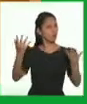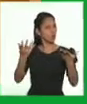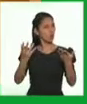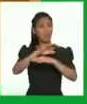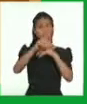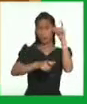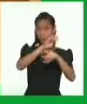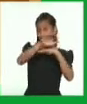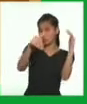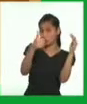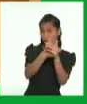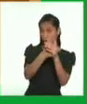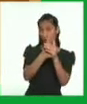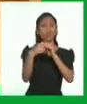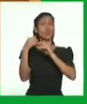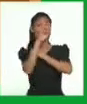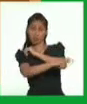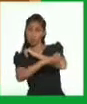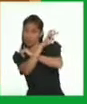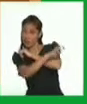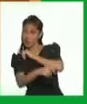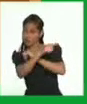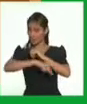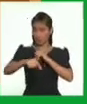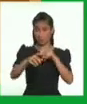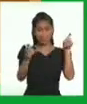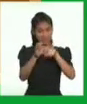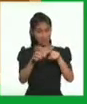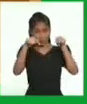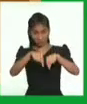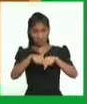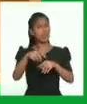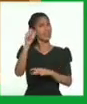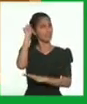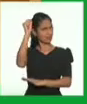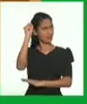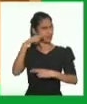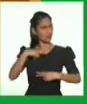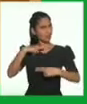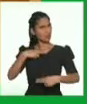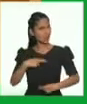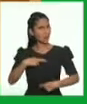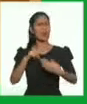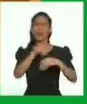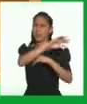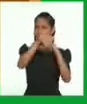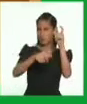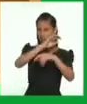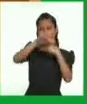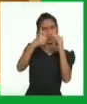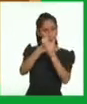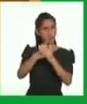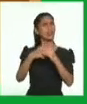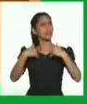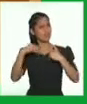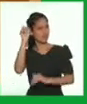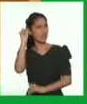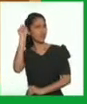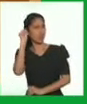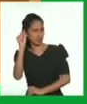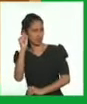decir, toda la población de aquellos países que forman parte de esta Gran Declaración Universal de los Derechos Humanos tiene derecho a ellos.